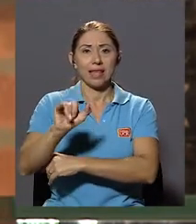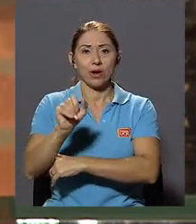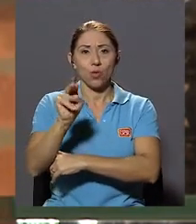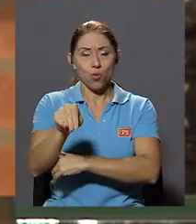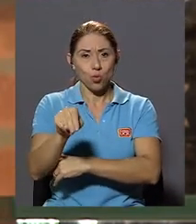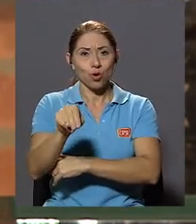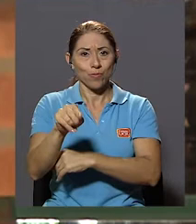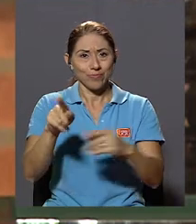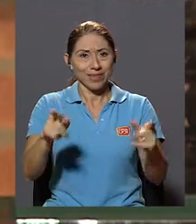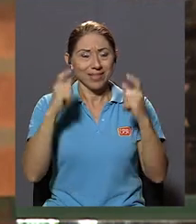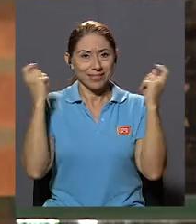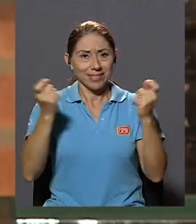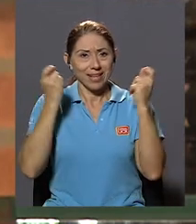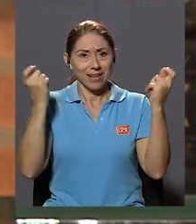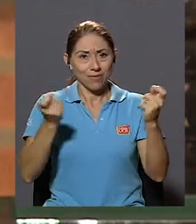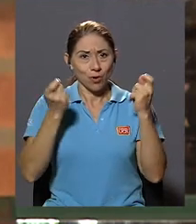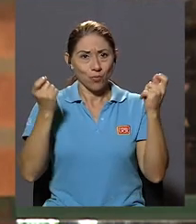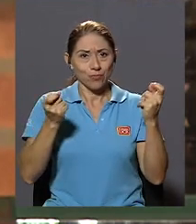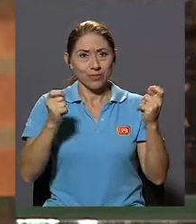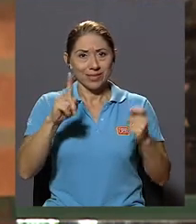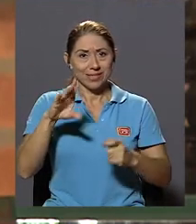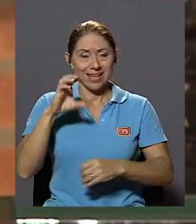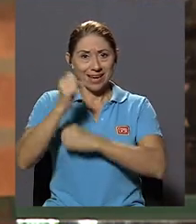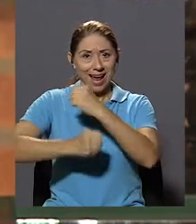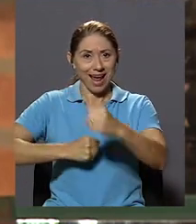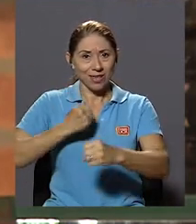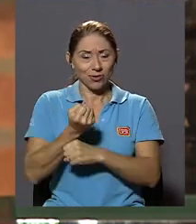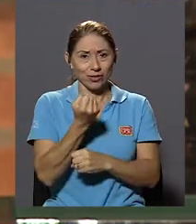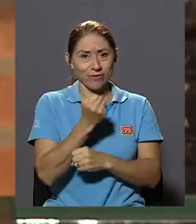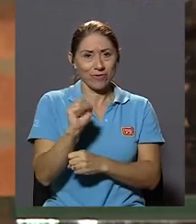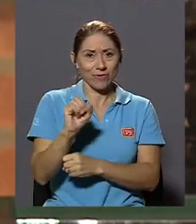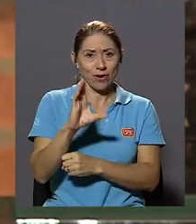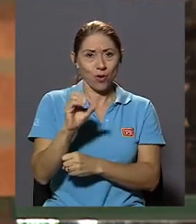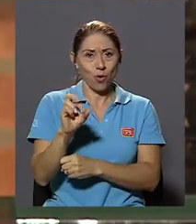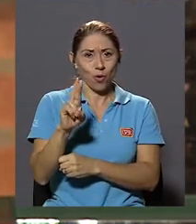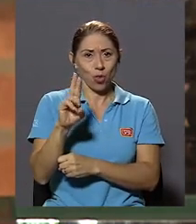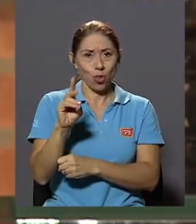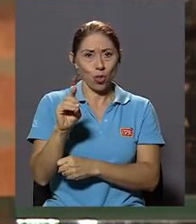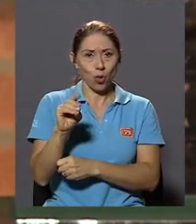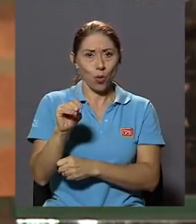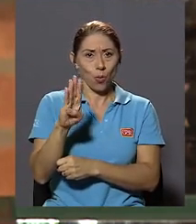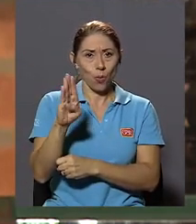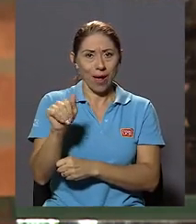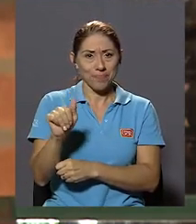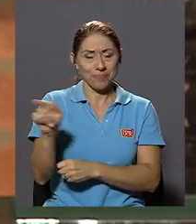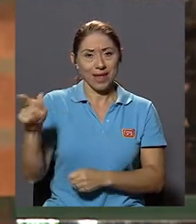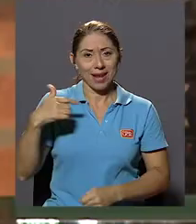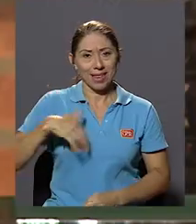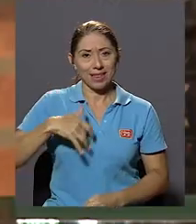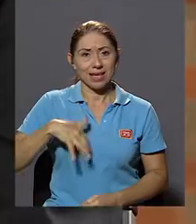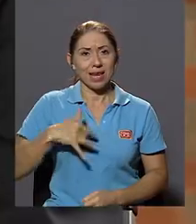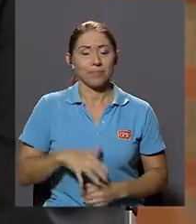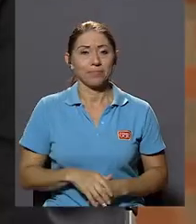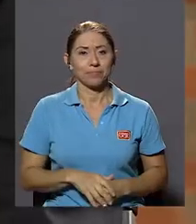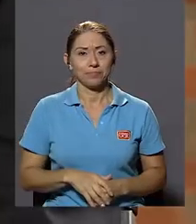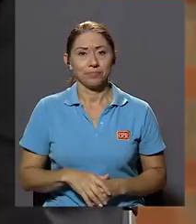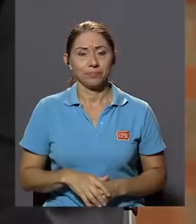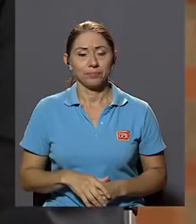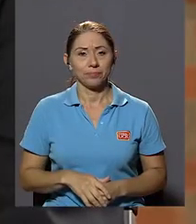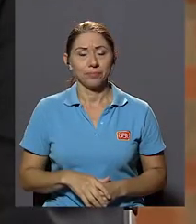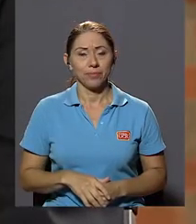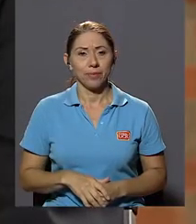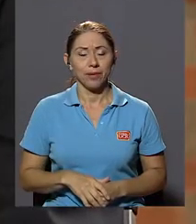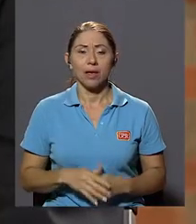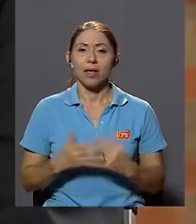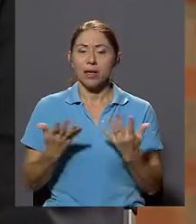Que esto se celebró Este centenario se celebró En la ciudad de Córdoba, Argentina Y fue a